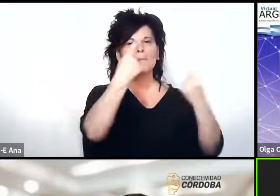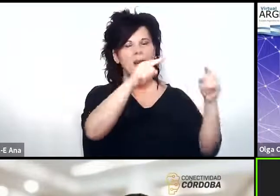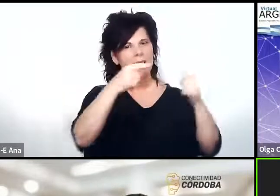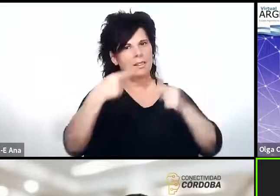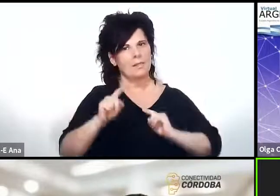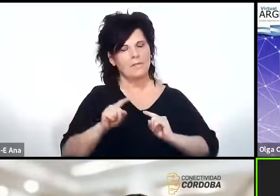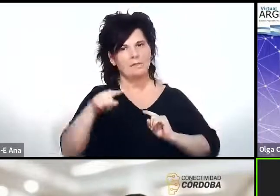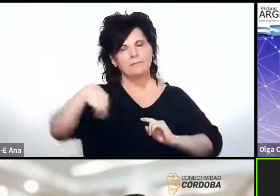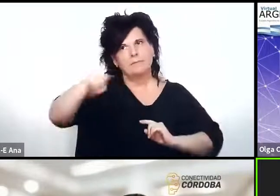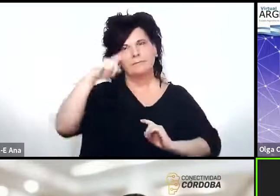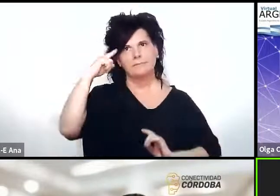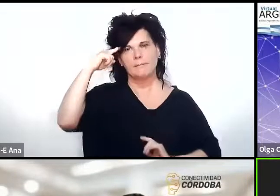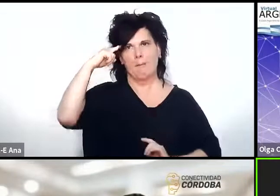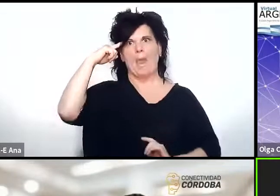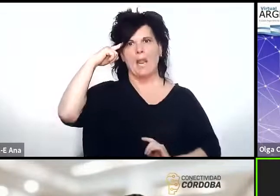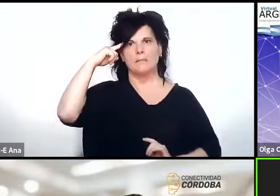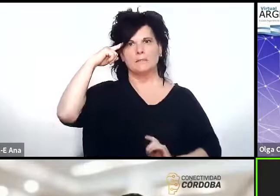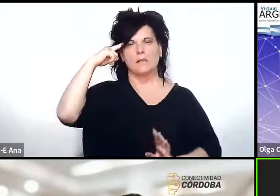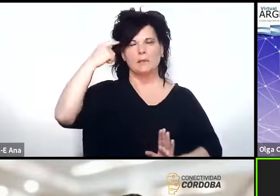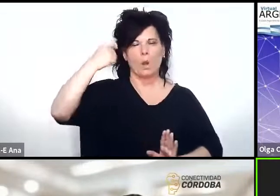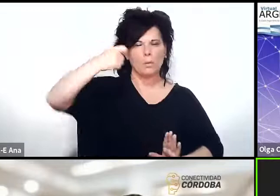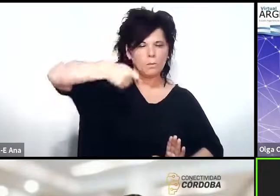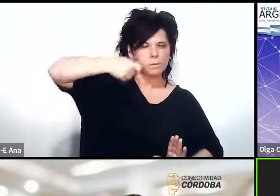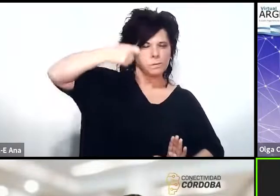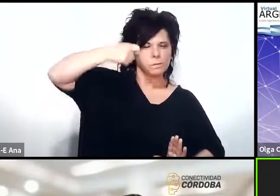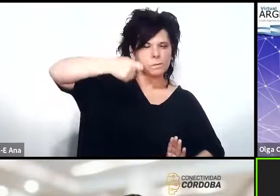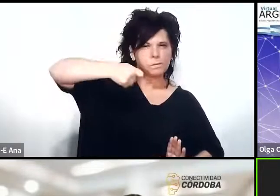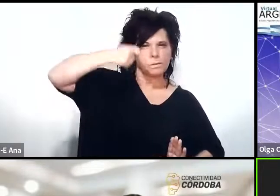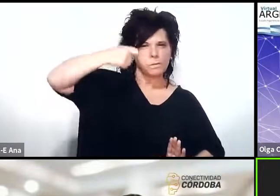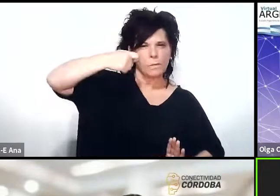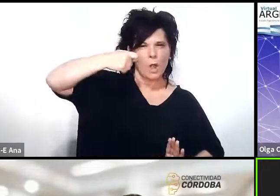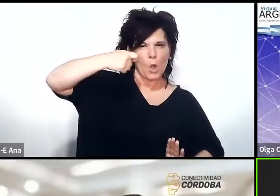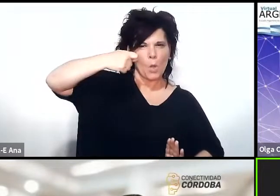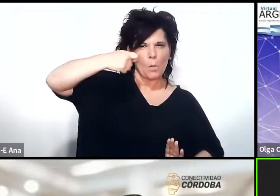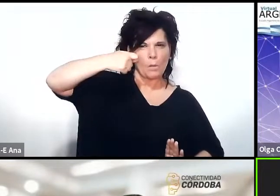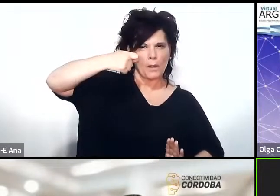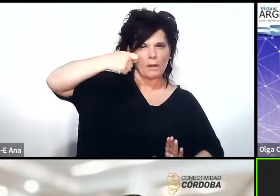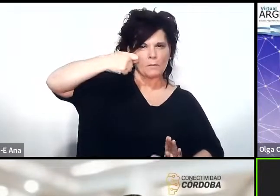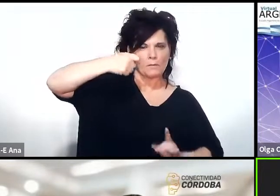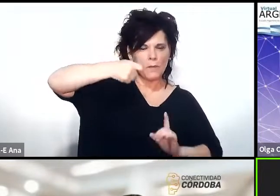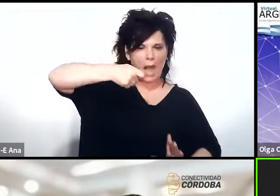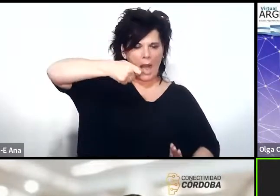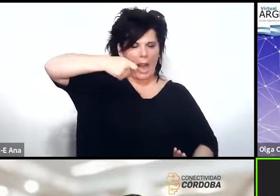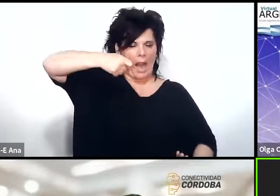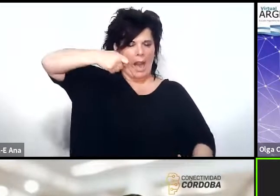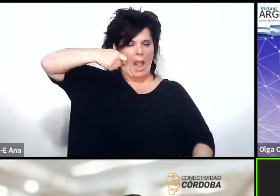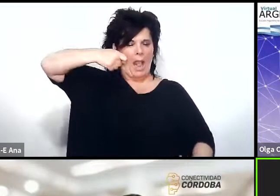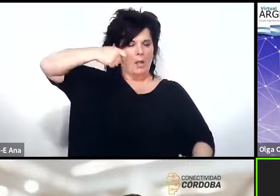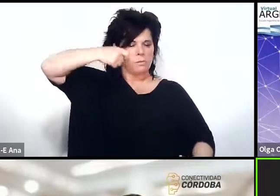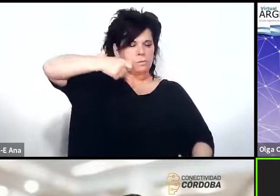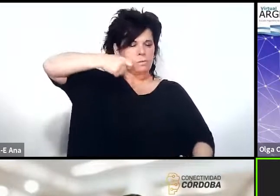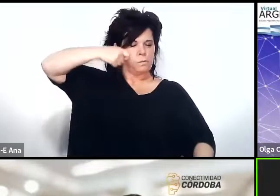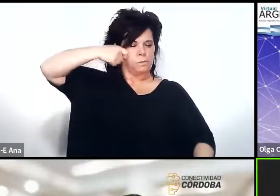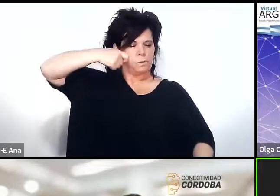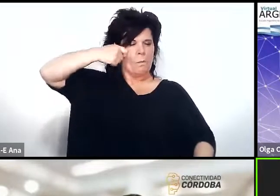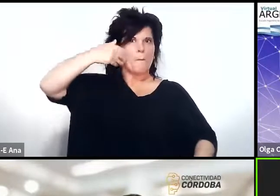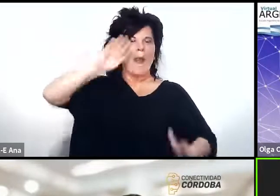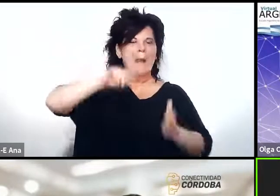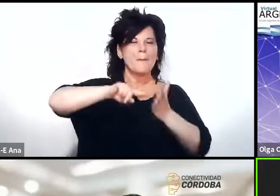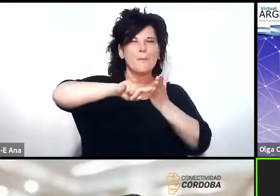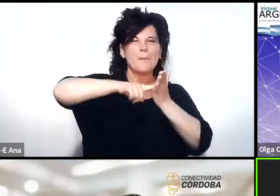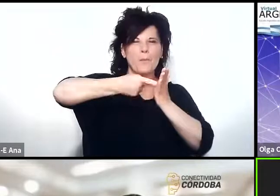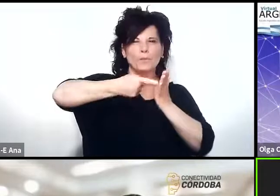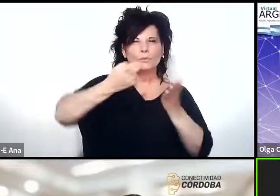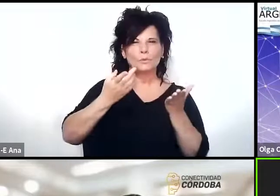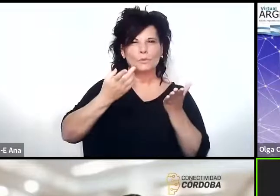se imaginan una lupa digamos mientras más lejos está esa lupa más puntual tiene